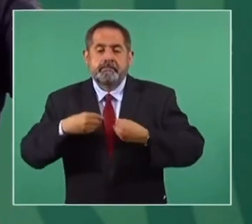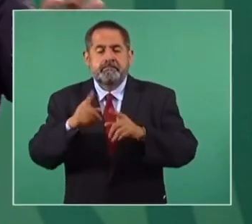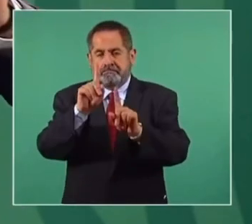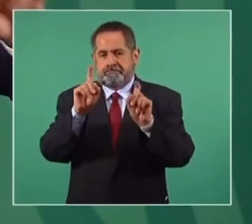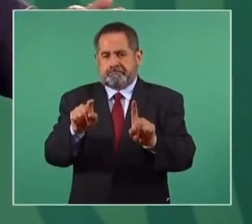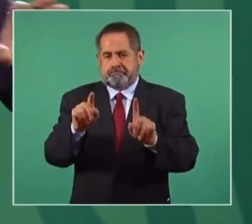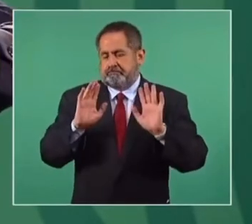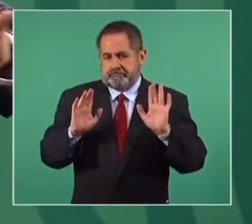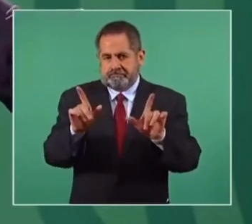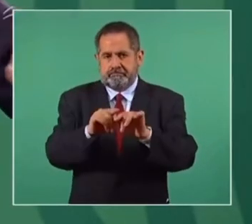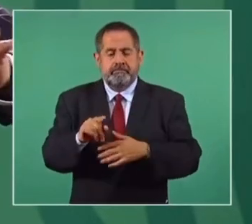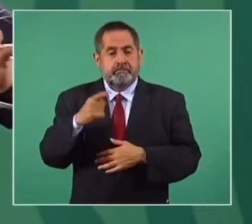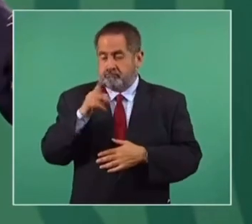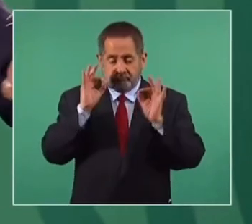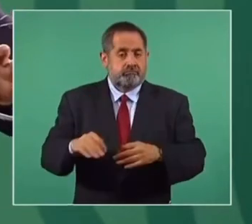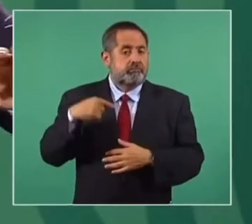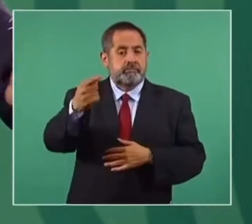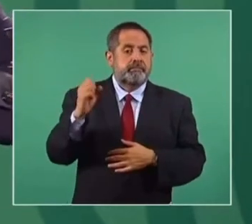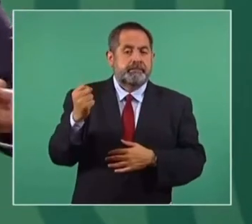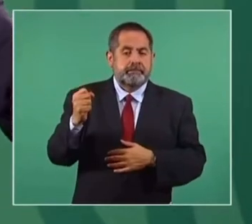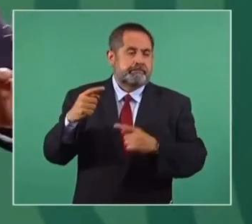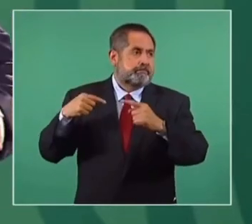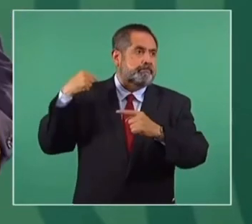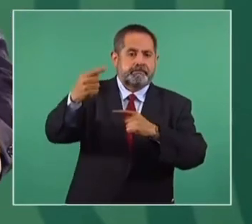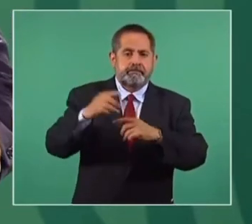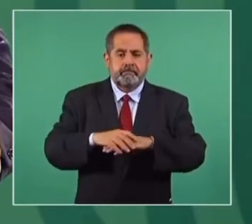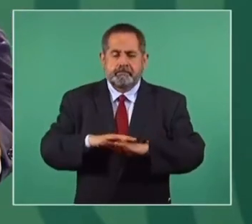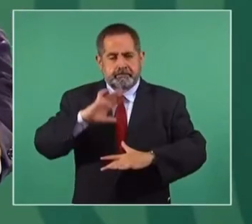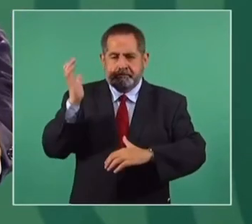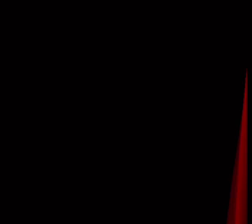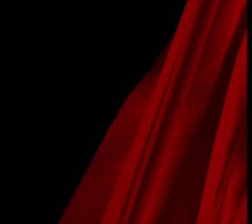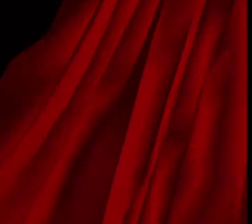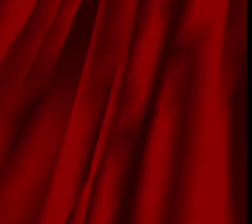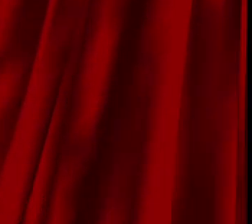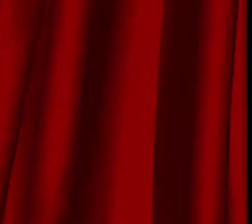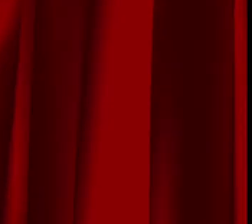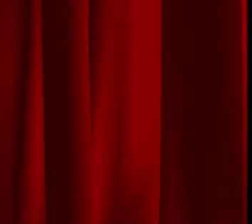Eso es para terminar en septiembre. Y retirarme.